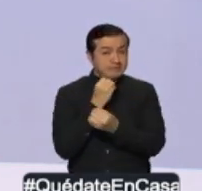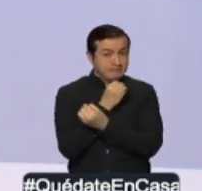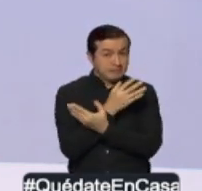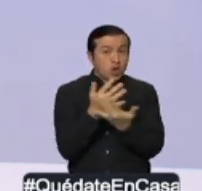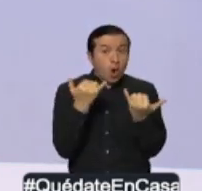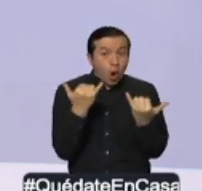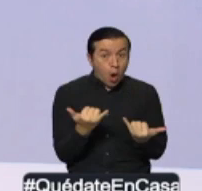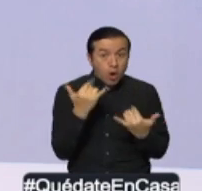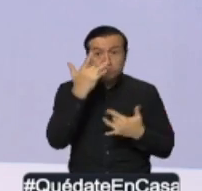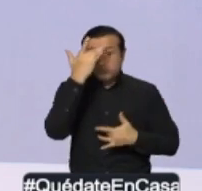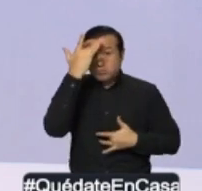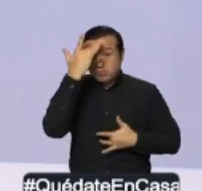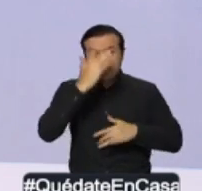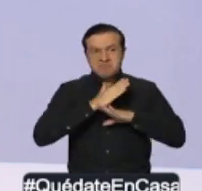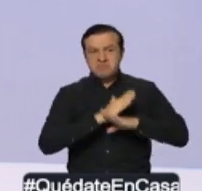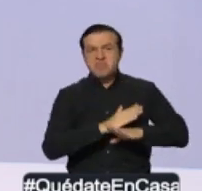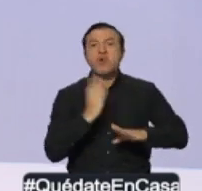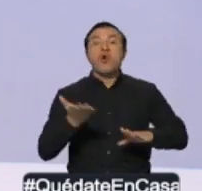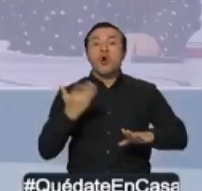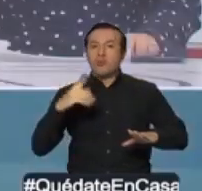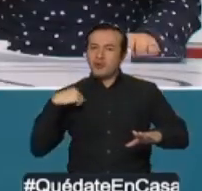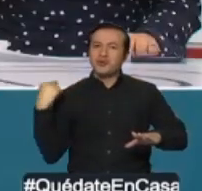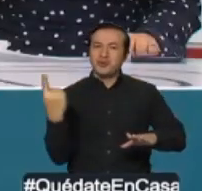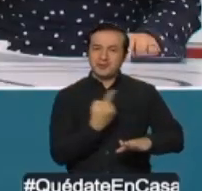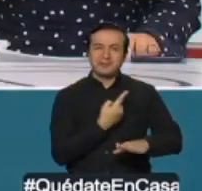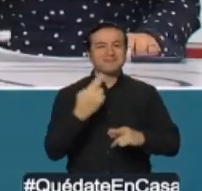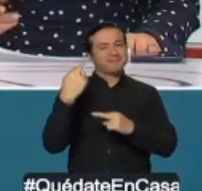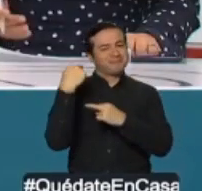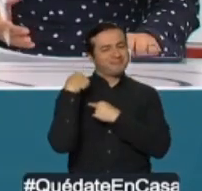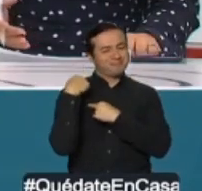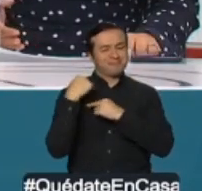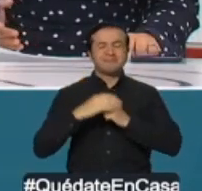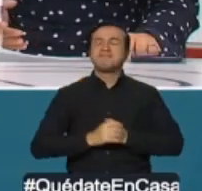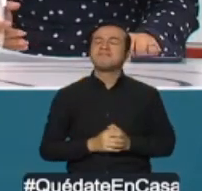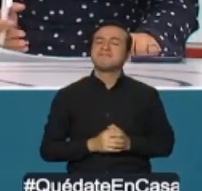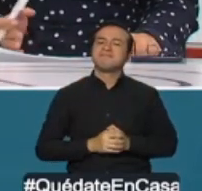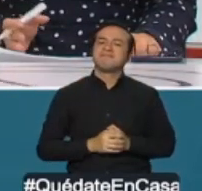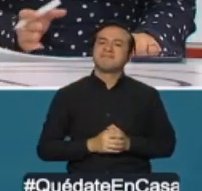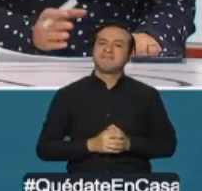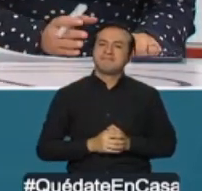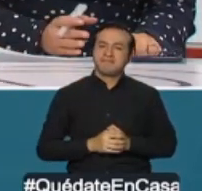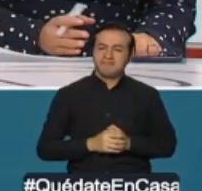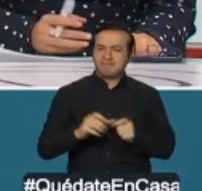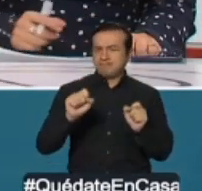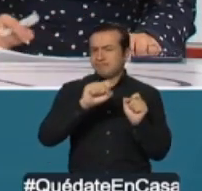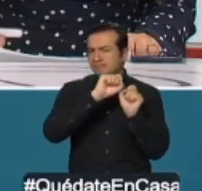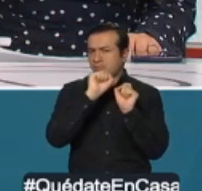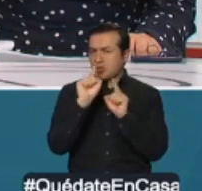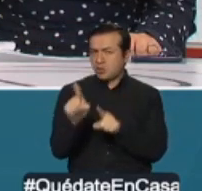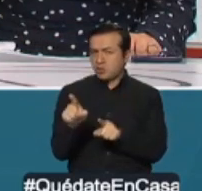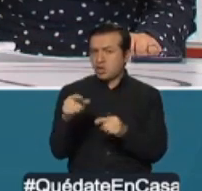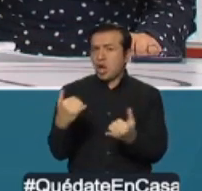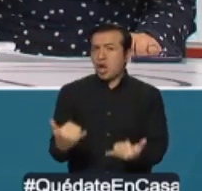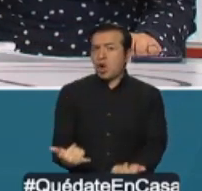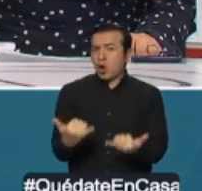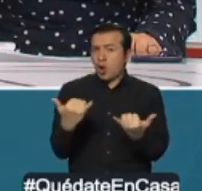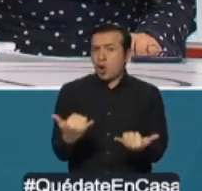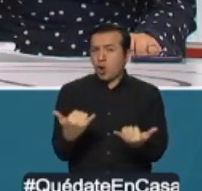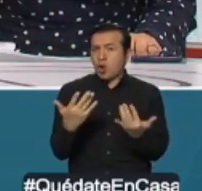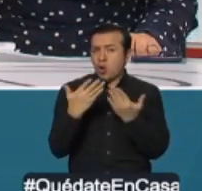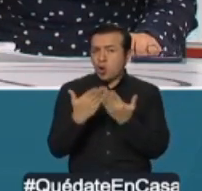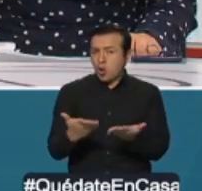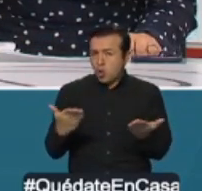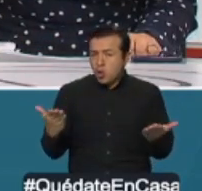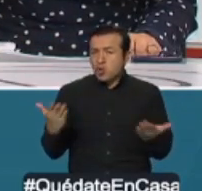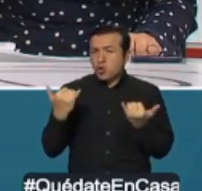este virus lo derrotamos todos. Ministro, frente a lo que usted mencionaba en su respuesta, ¿cómo está ahora la dotación de insumos para